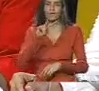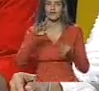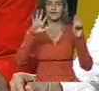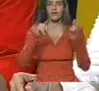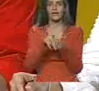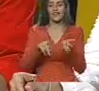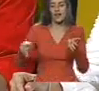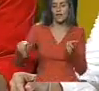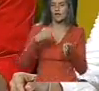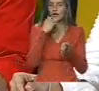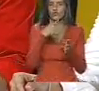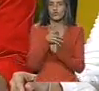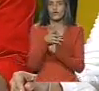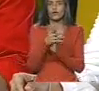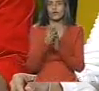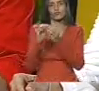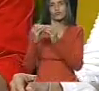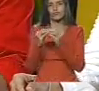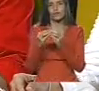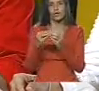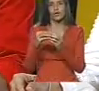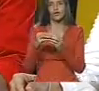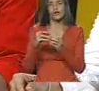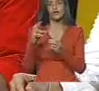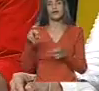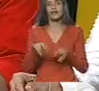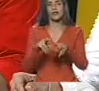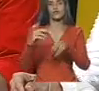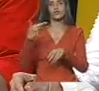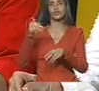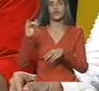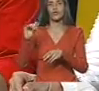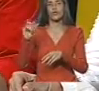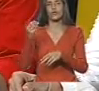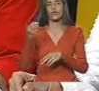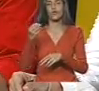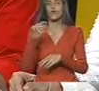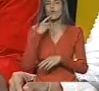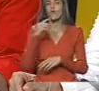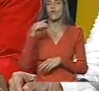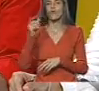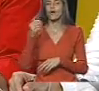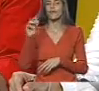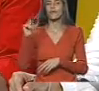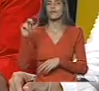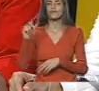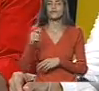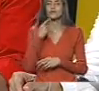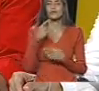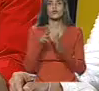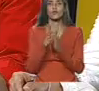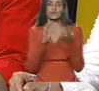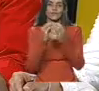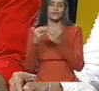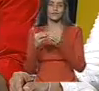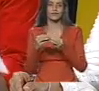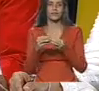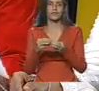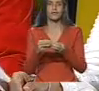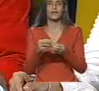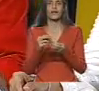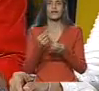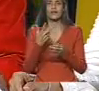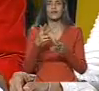kilómetros la vía que comunica Rio Chico con El Guapo, 61 millones bolívares. Rehabilitación y construcción de tres puentes